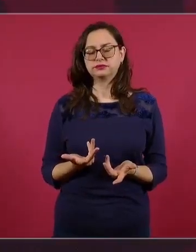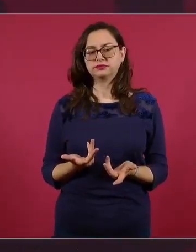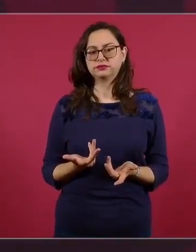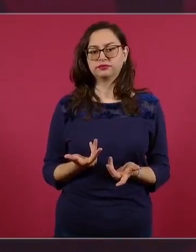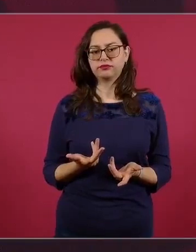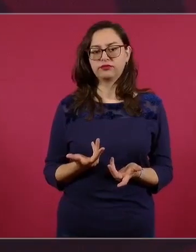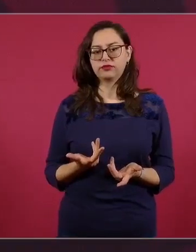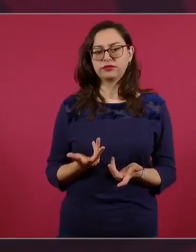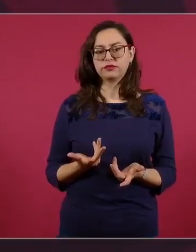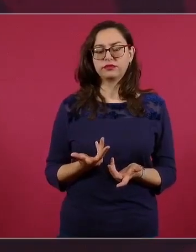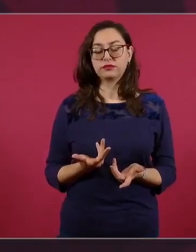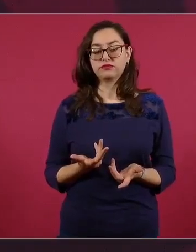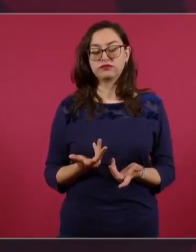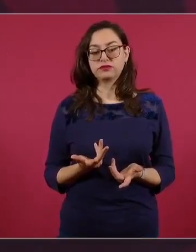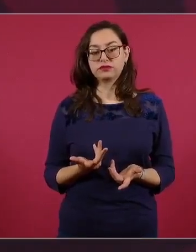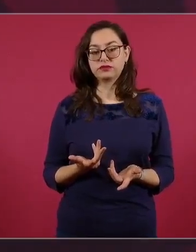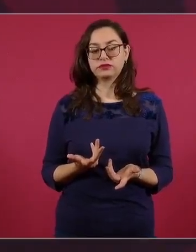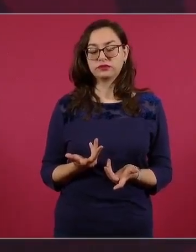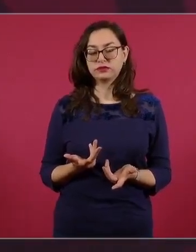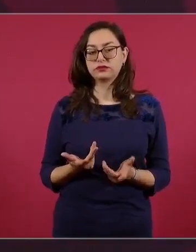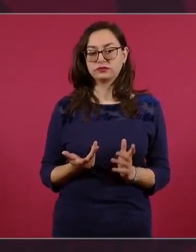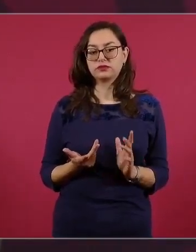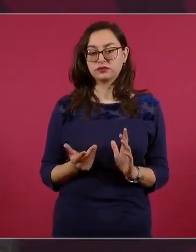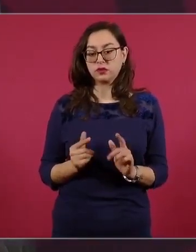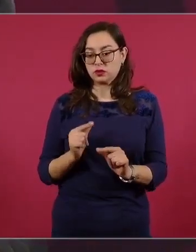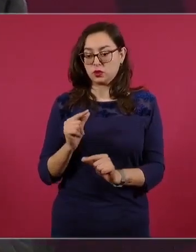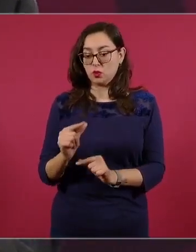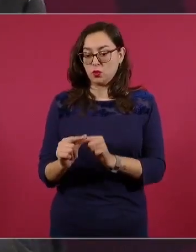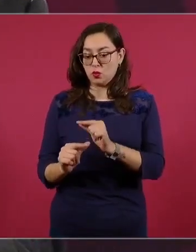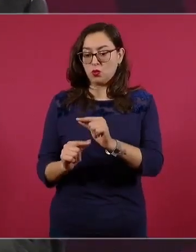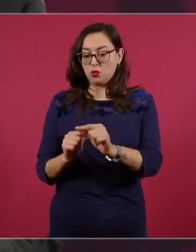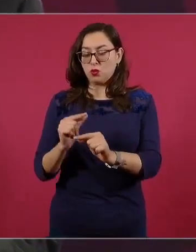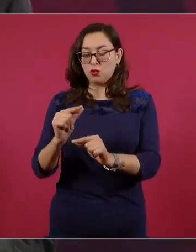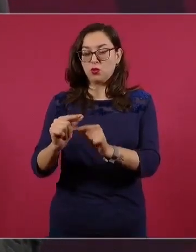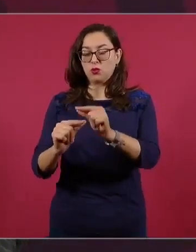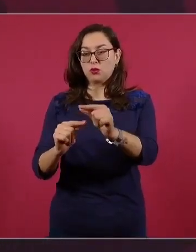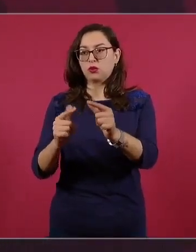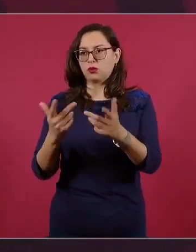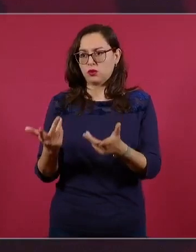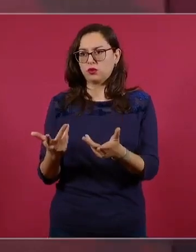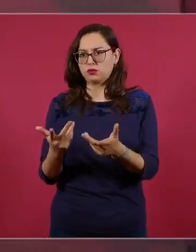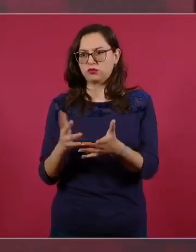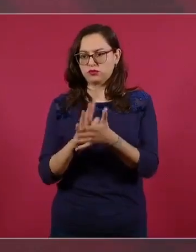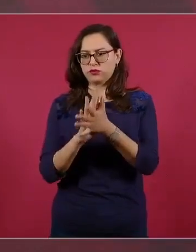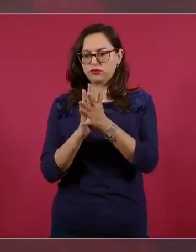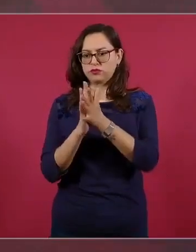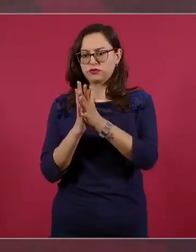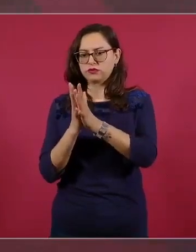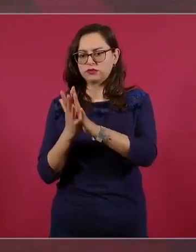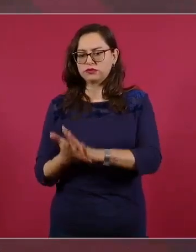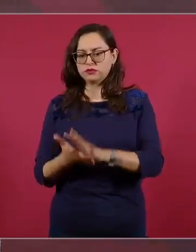creándose, haciéndose realidad la